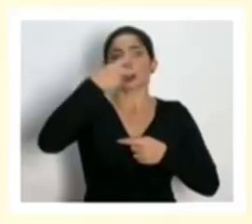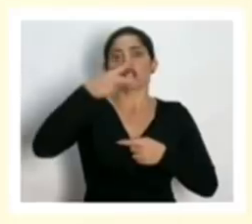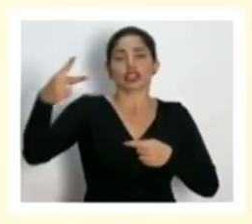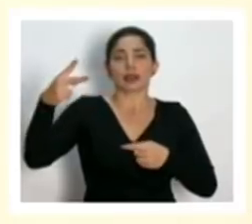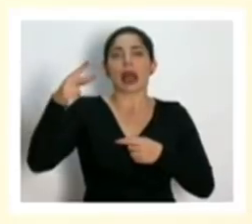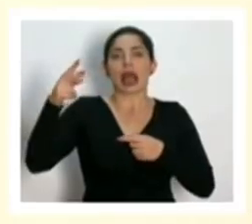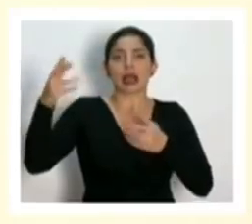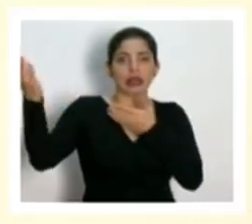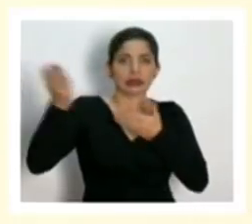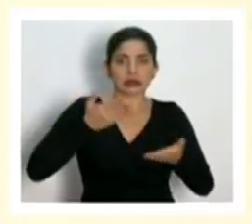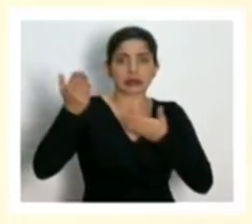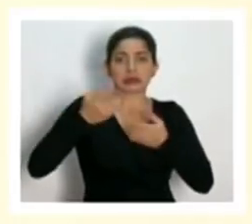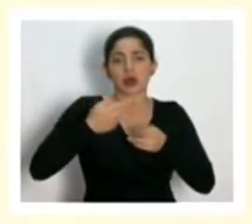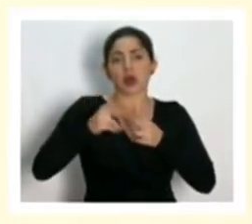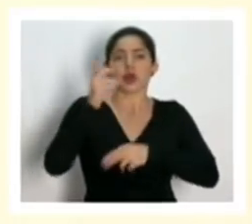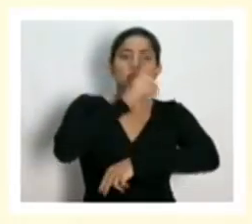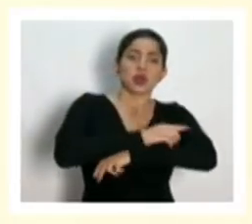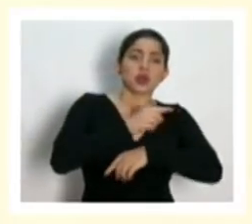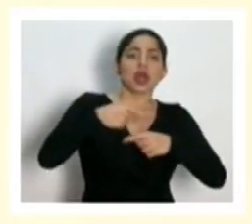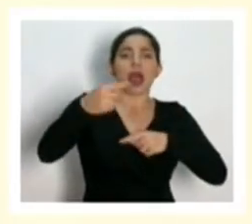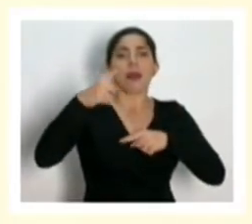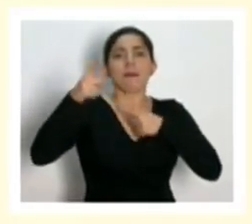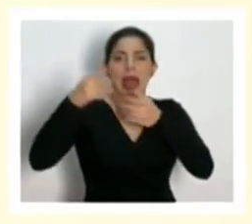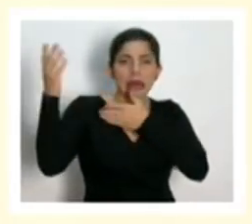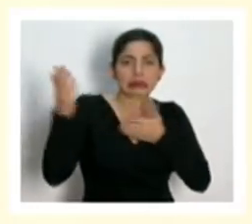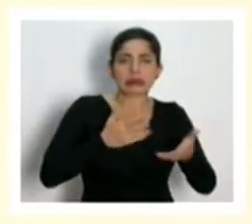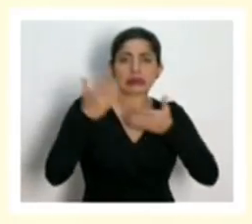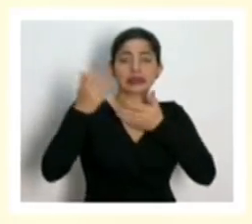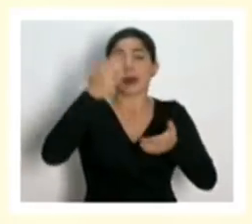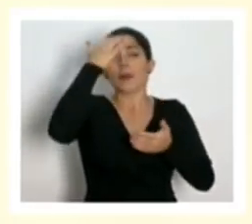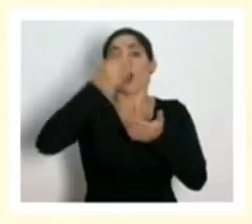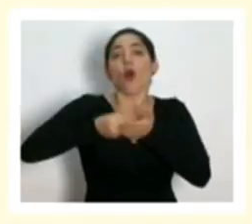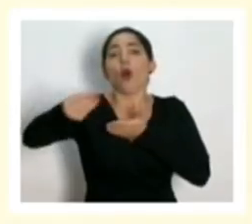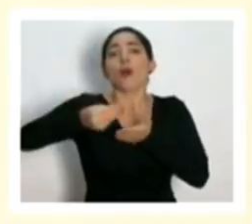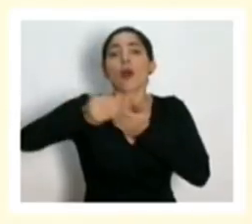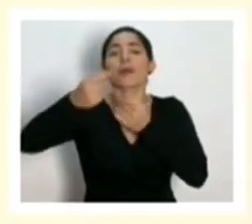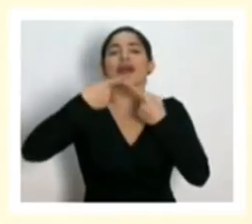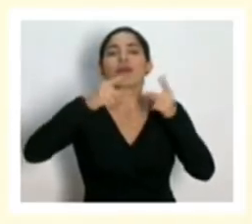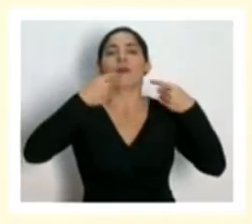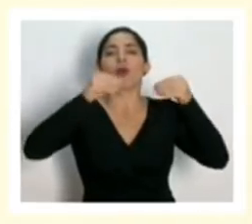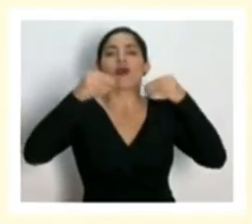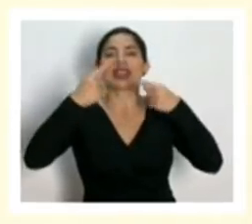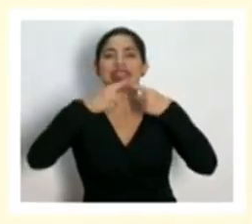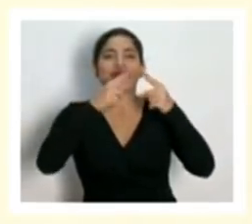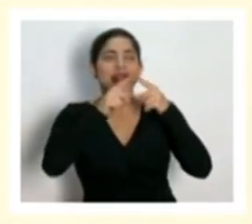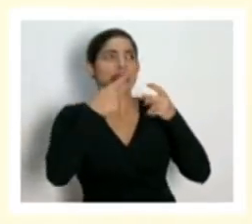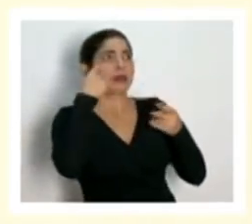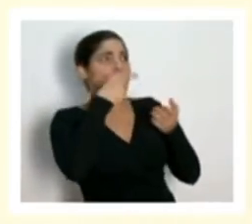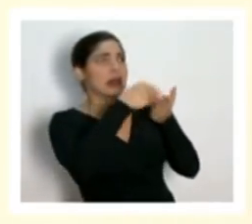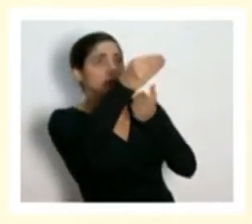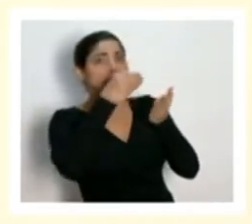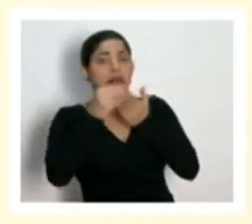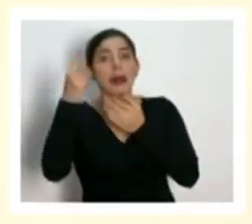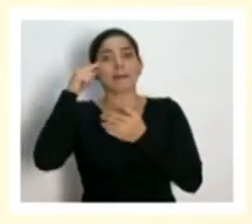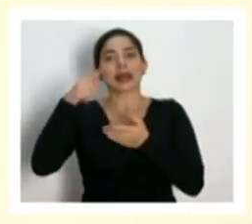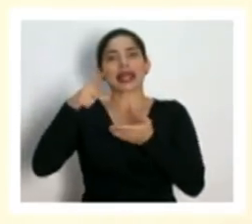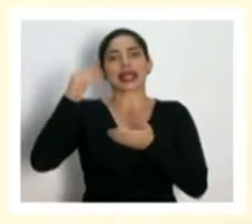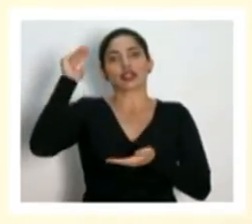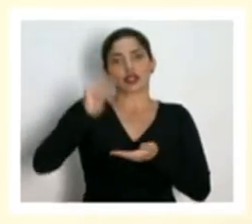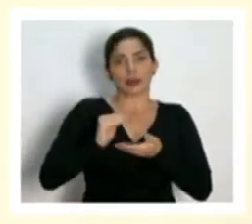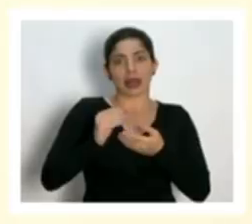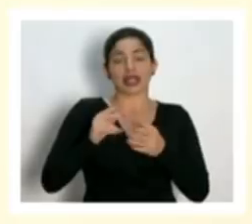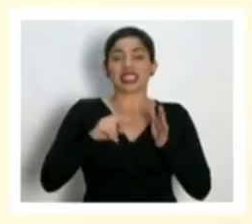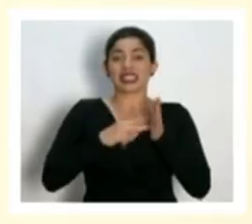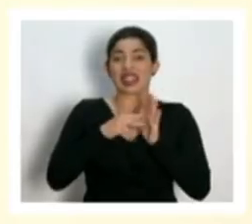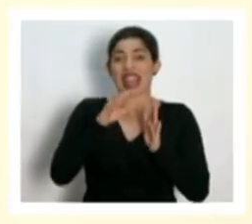unos pocos días otros más tarde porque se se compran a diferentes proveedores para administrar el riesgo de entrega es decir la caja está